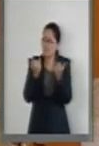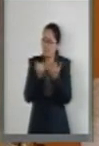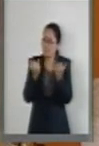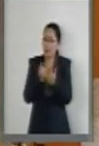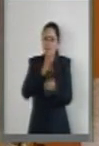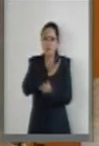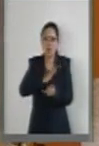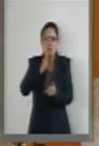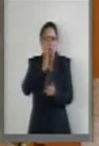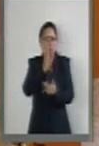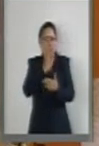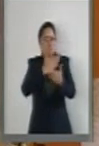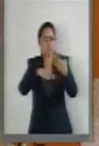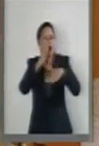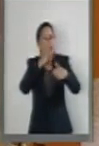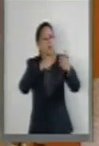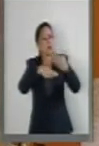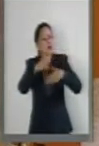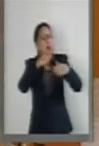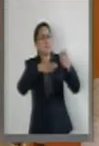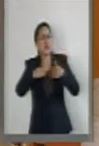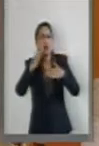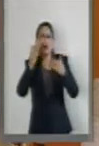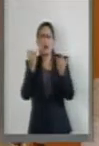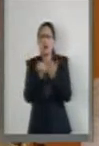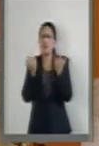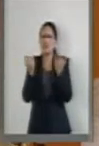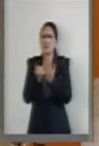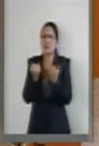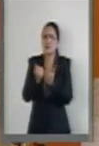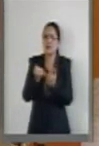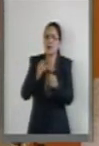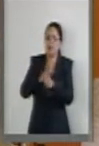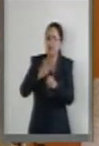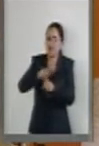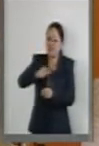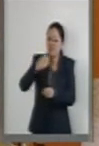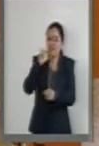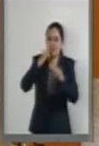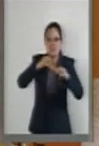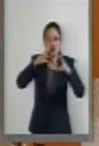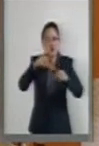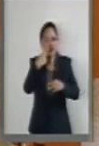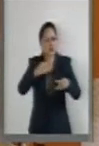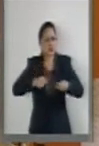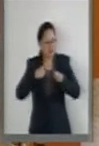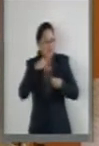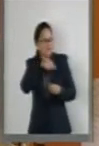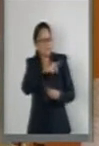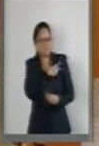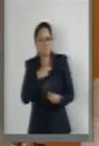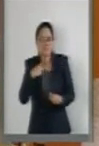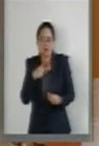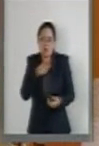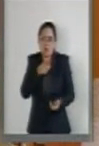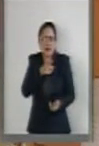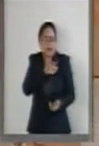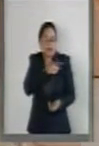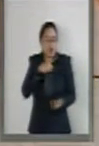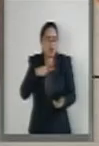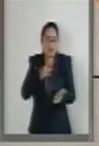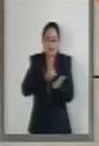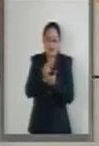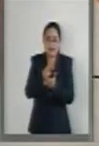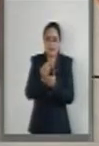desarrollarse como todas las demás personas. Como se los dije un día, yo aspiro que en este país las personas con